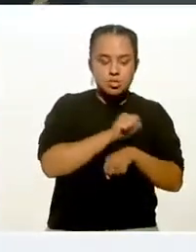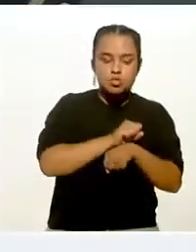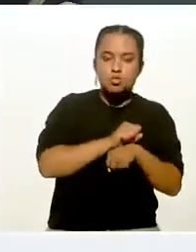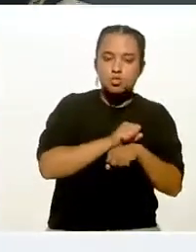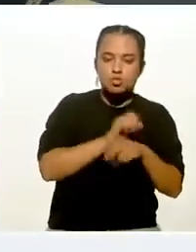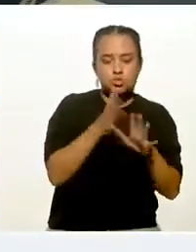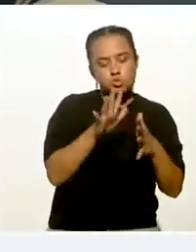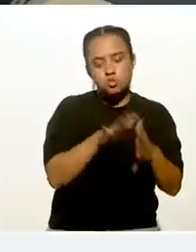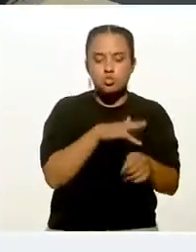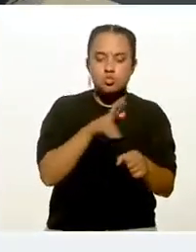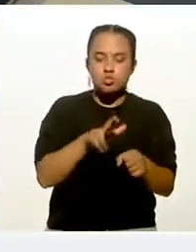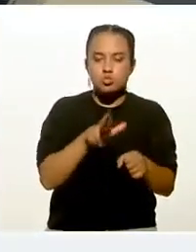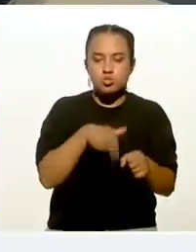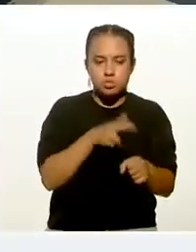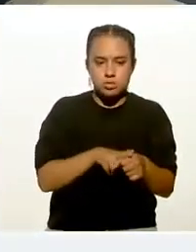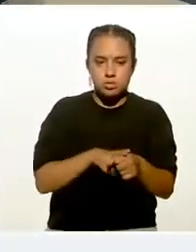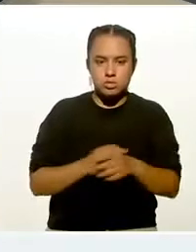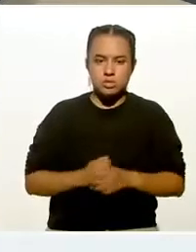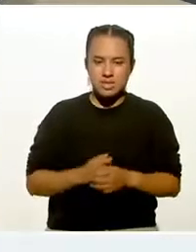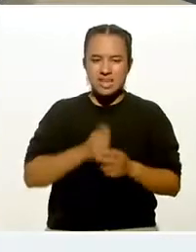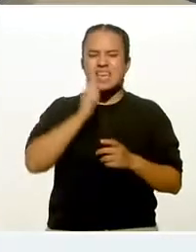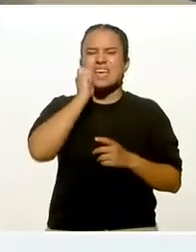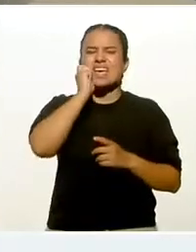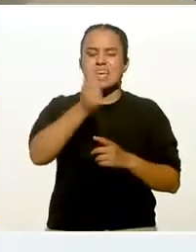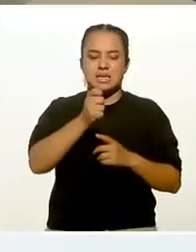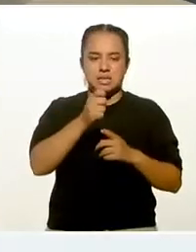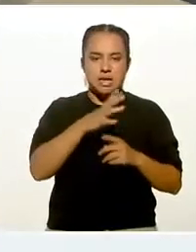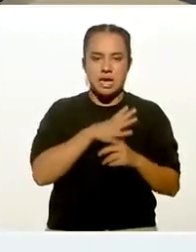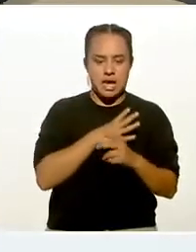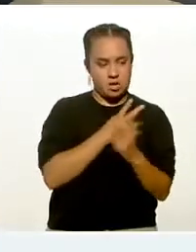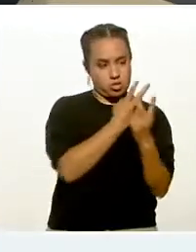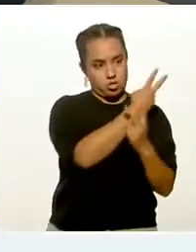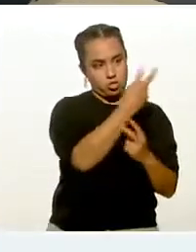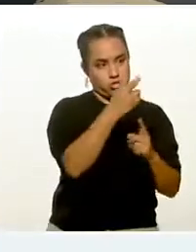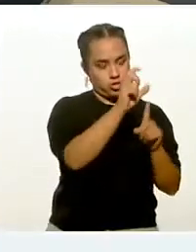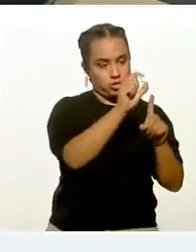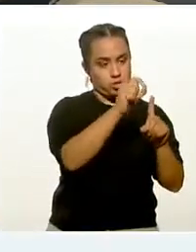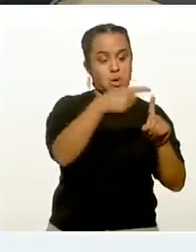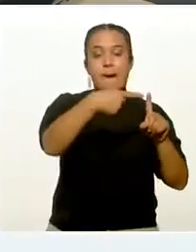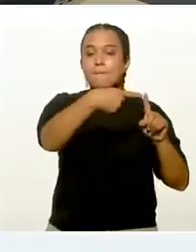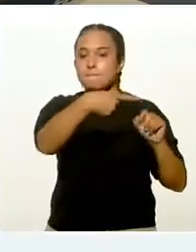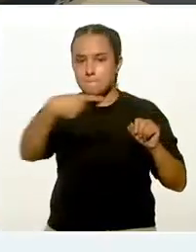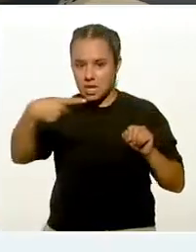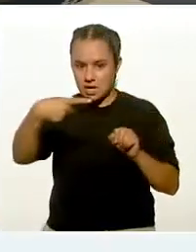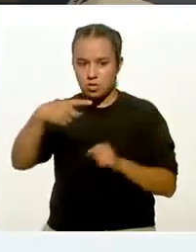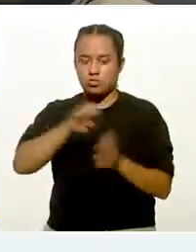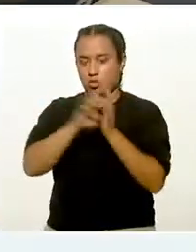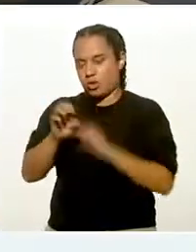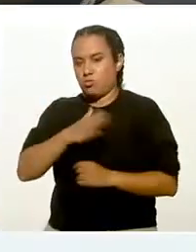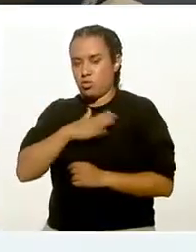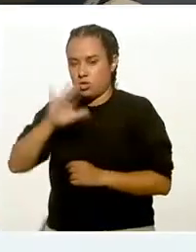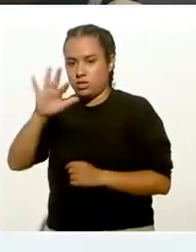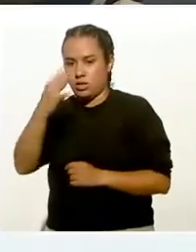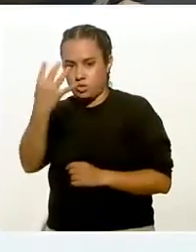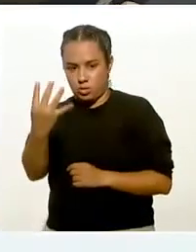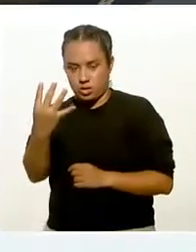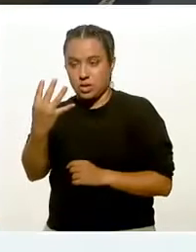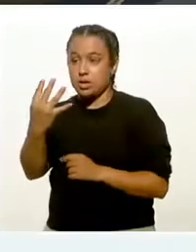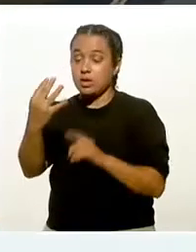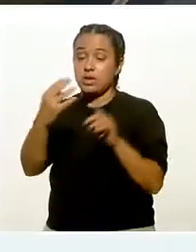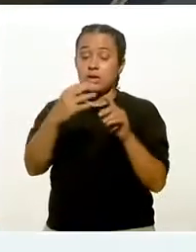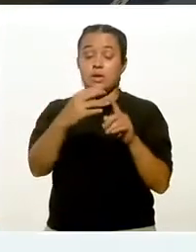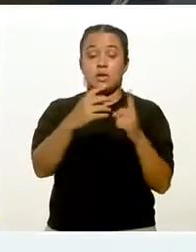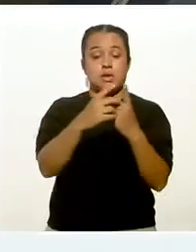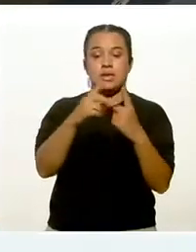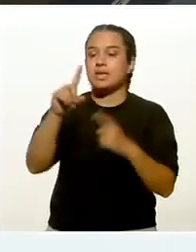al público que nos está viendo esto de la regla de tres. Entonces tenemos 220, le restamos mi edad, 54 años. Me quedan